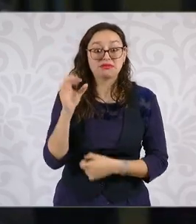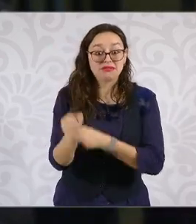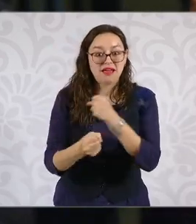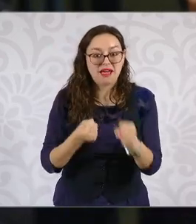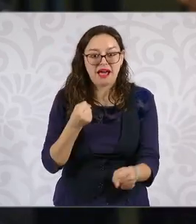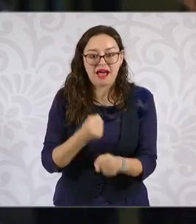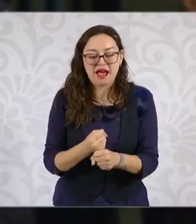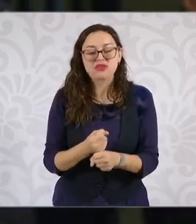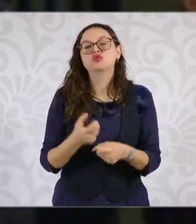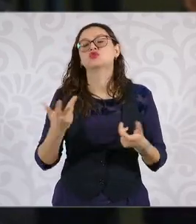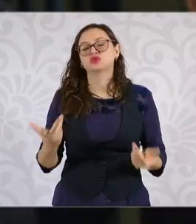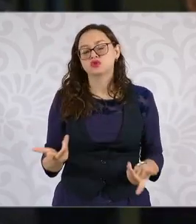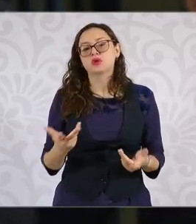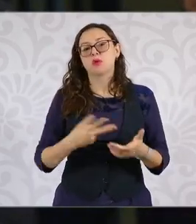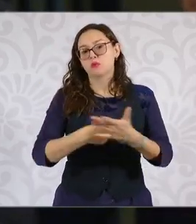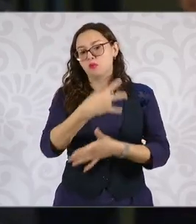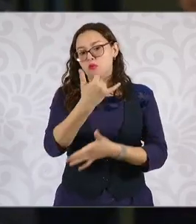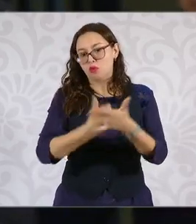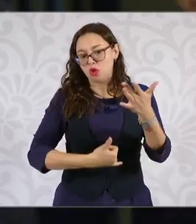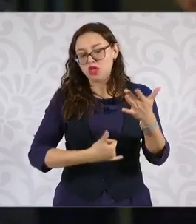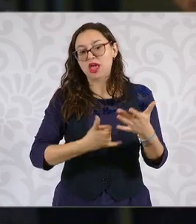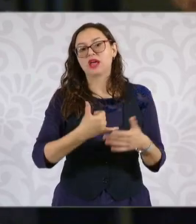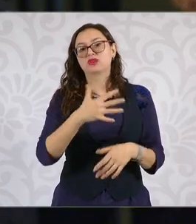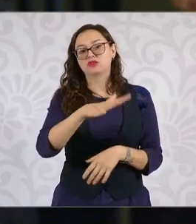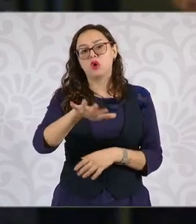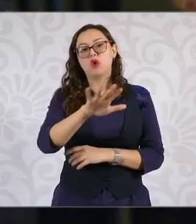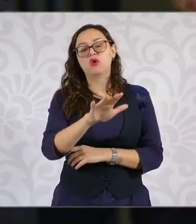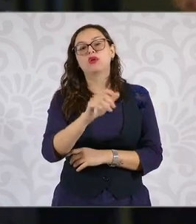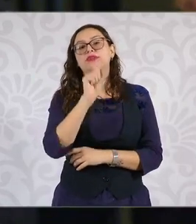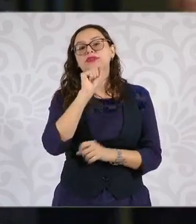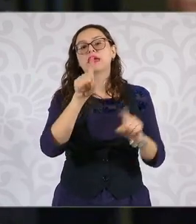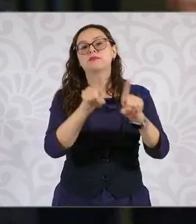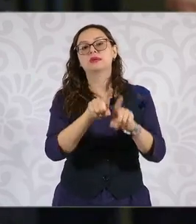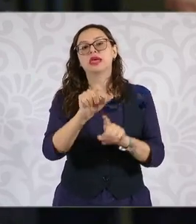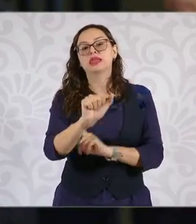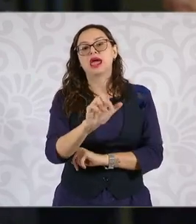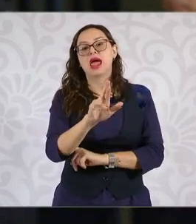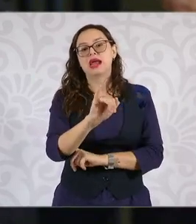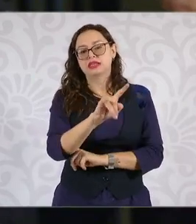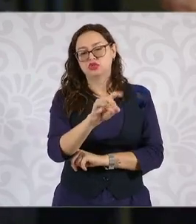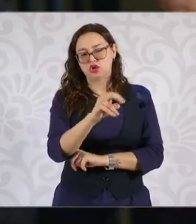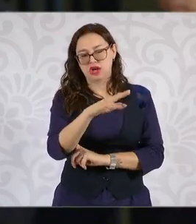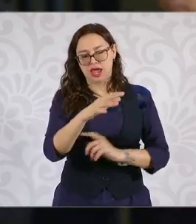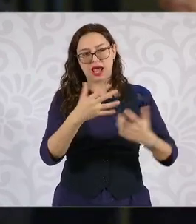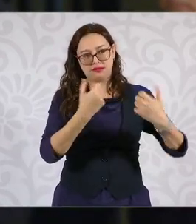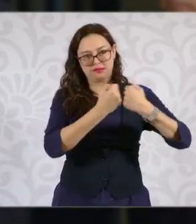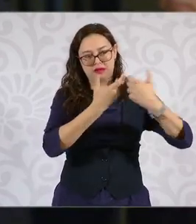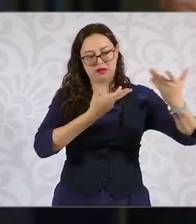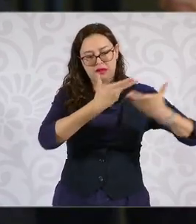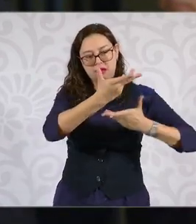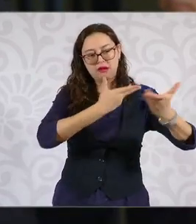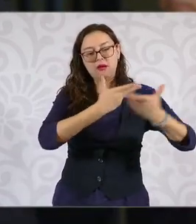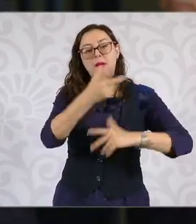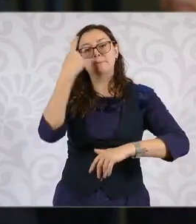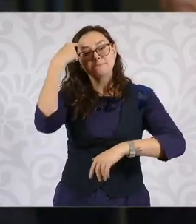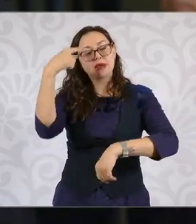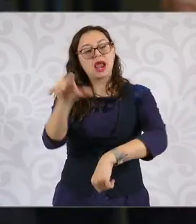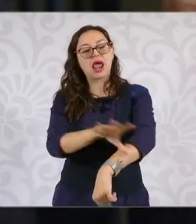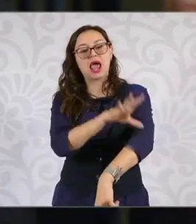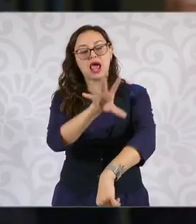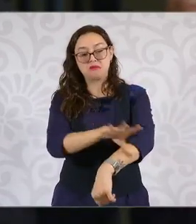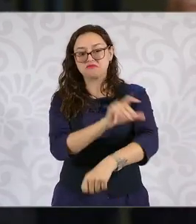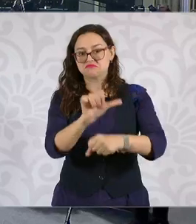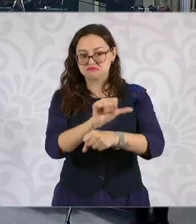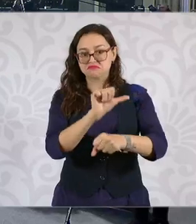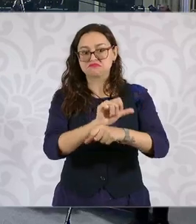contribuyó mucho Sonora en el desarrollo de un proyecto que se hace en Arizona de autoeléctrico que es Lucid Motors. Tenemos el personal, hay una cadena de valor